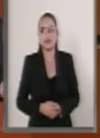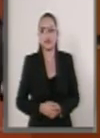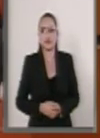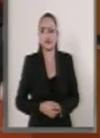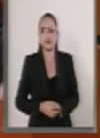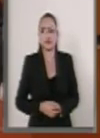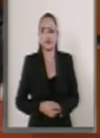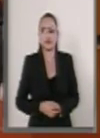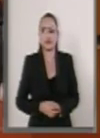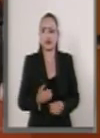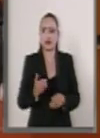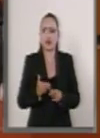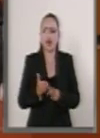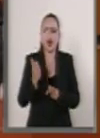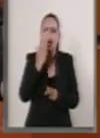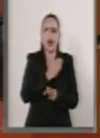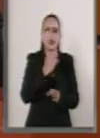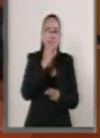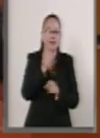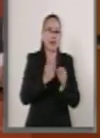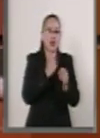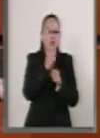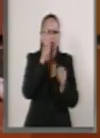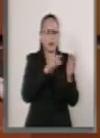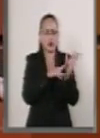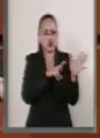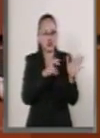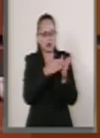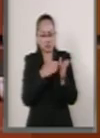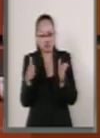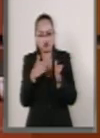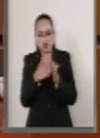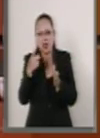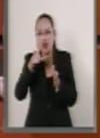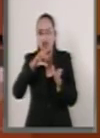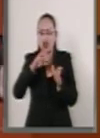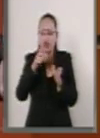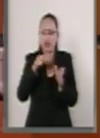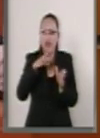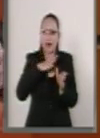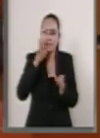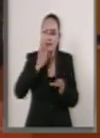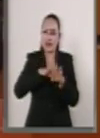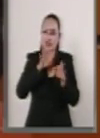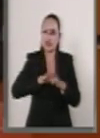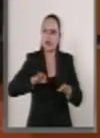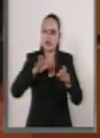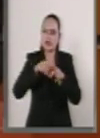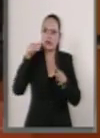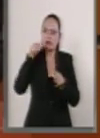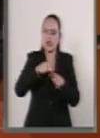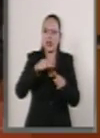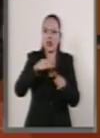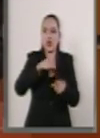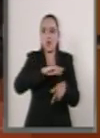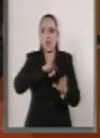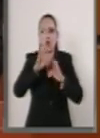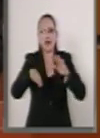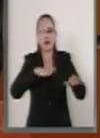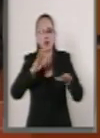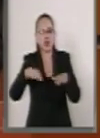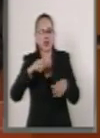del siglo XX, nuestro país reportaba como la principal causa de mortalidad diversos